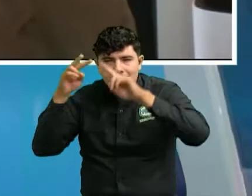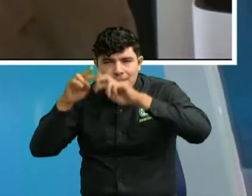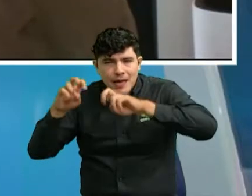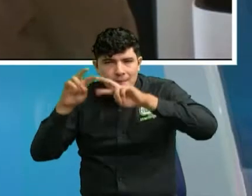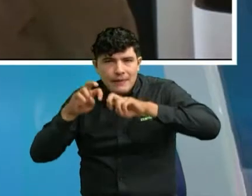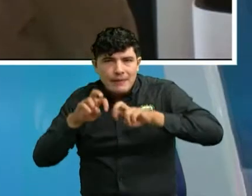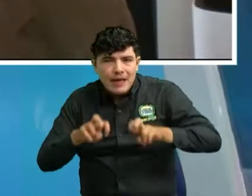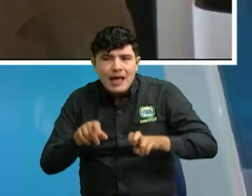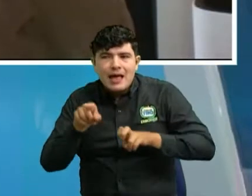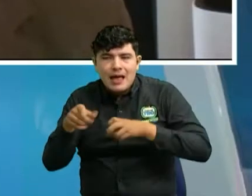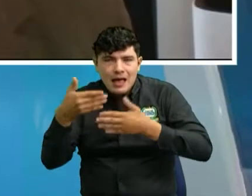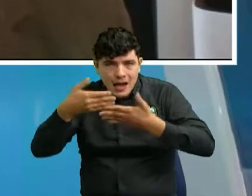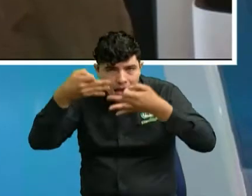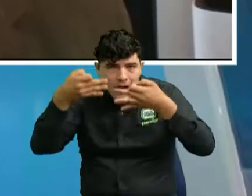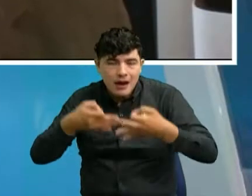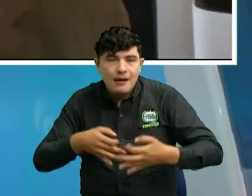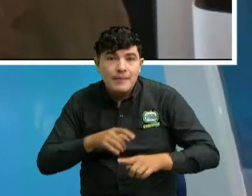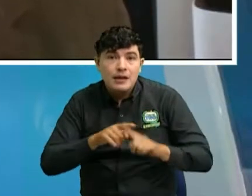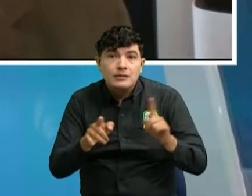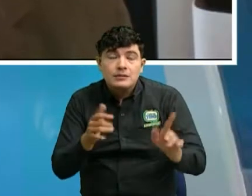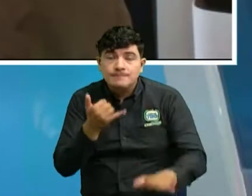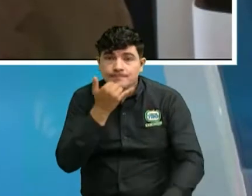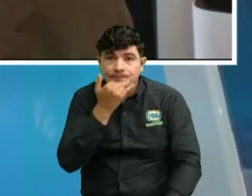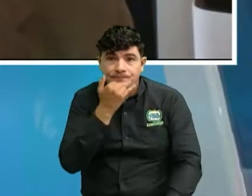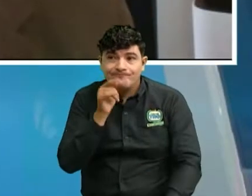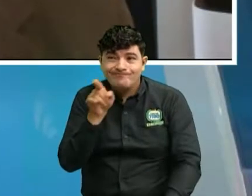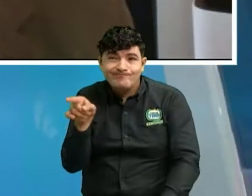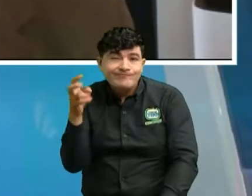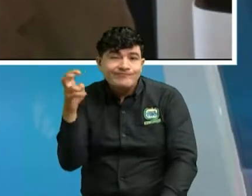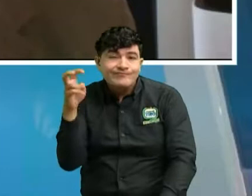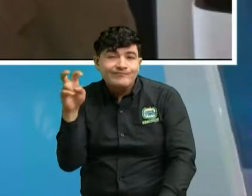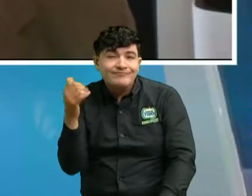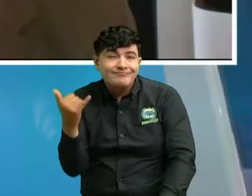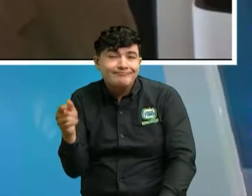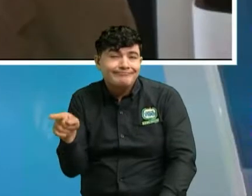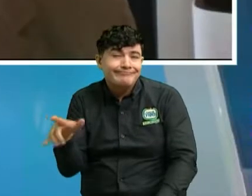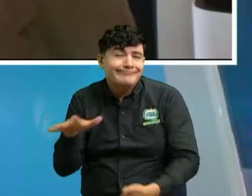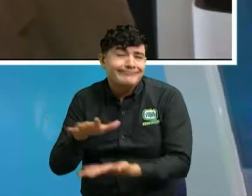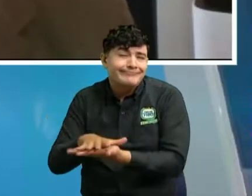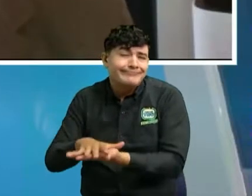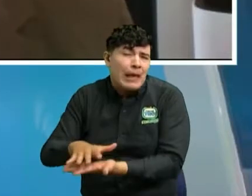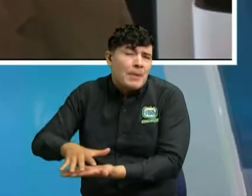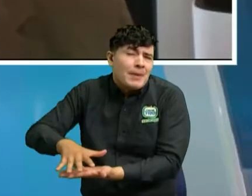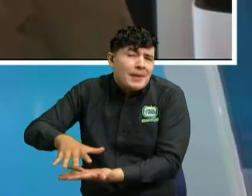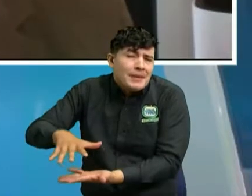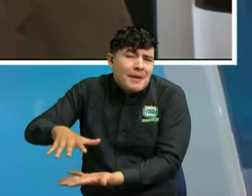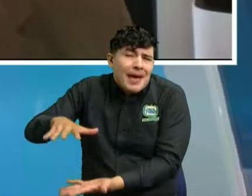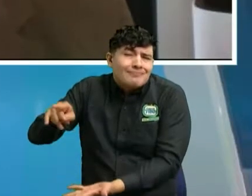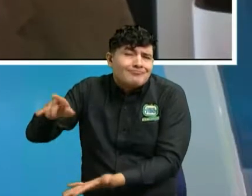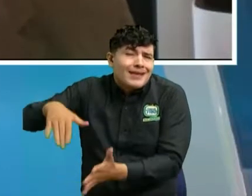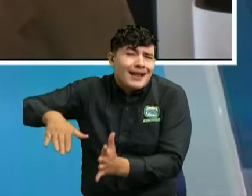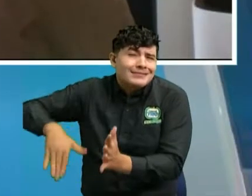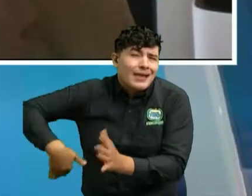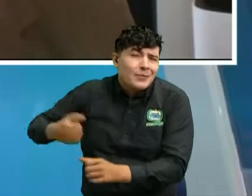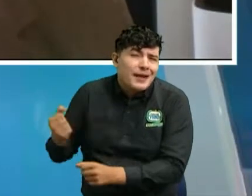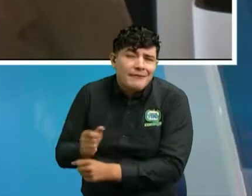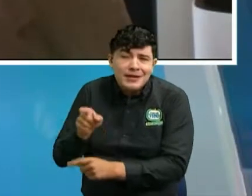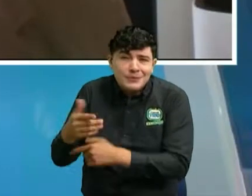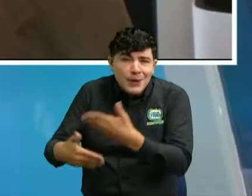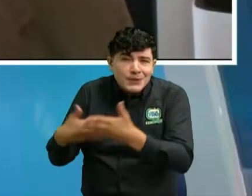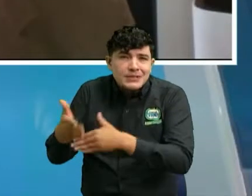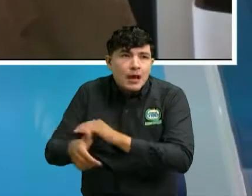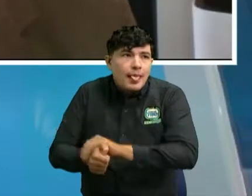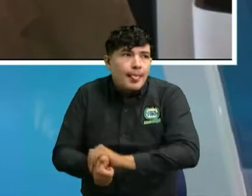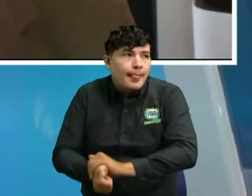viene la investigación. Lo que pasa es que las Fiscalías están tan recargadas de tantas investigaciones que estos procesos son muy